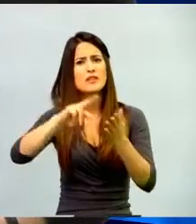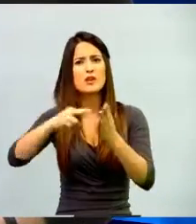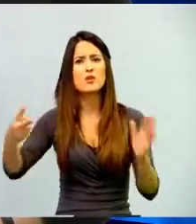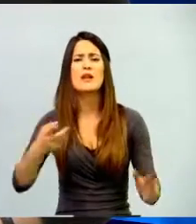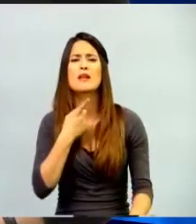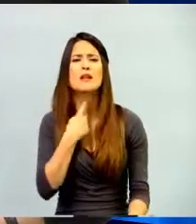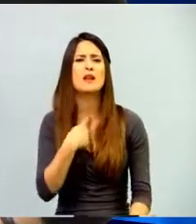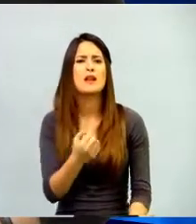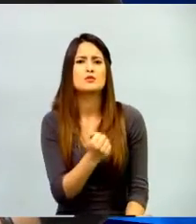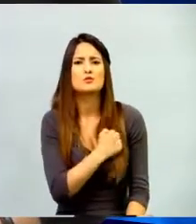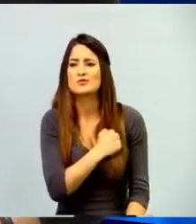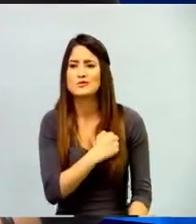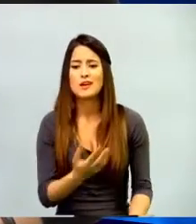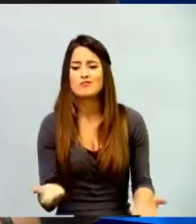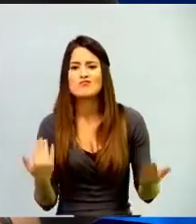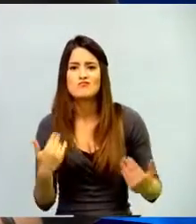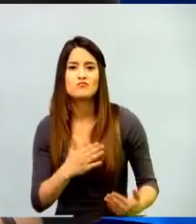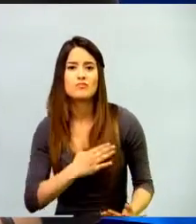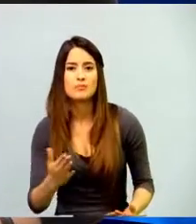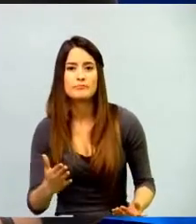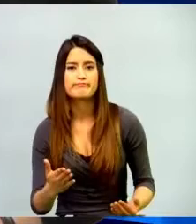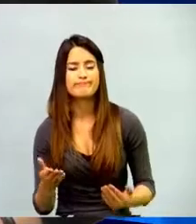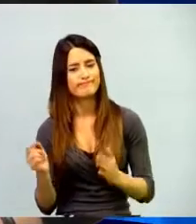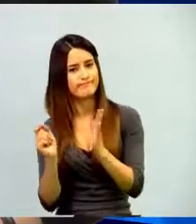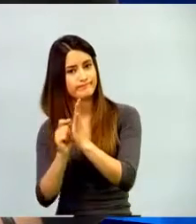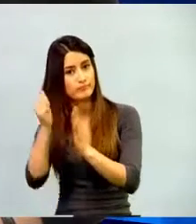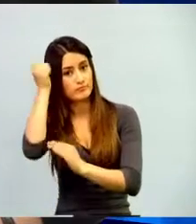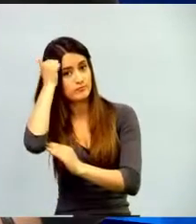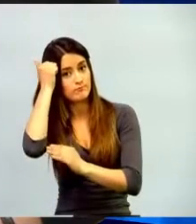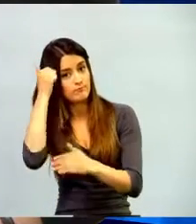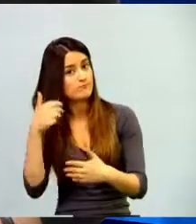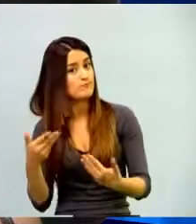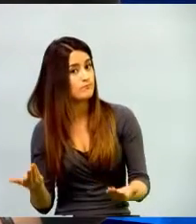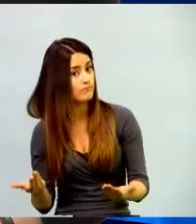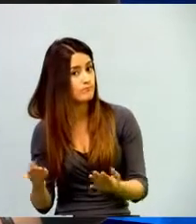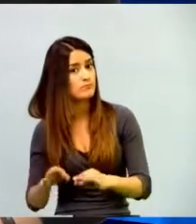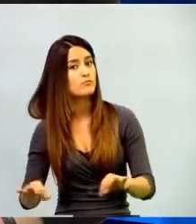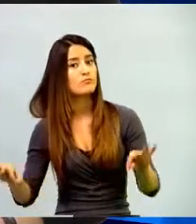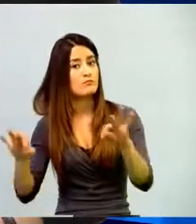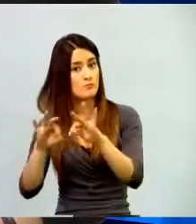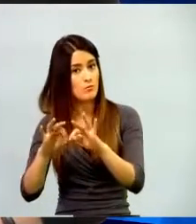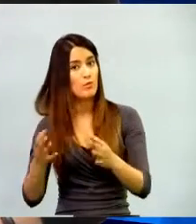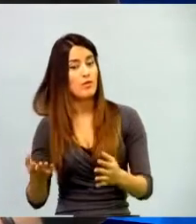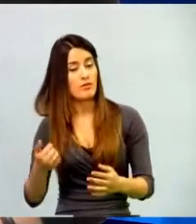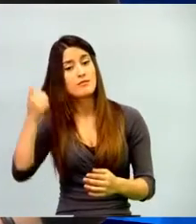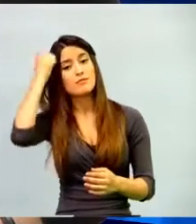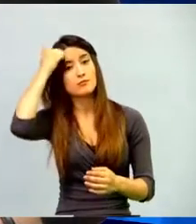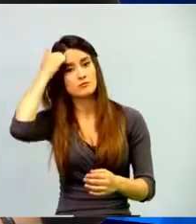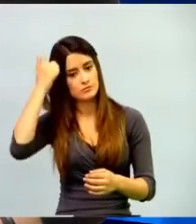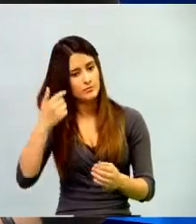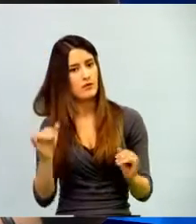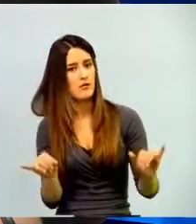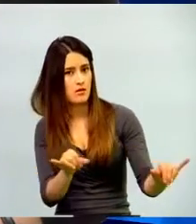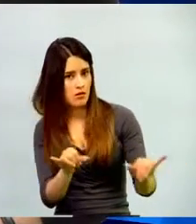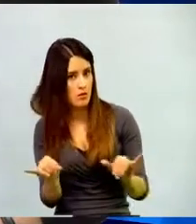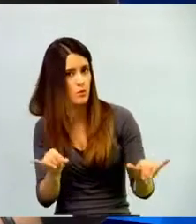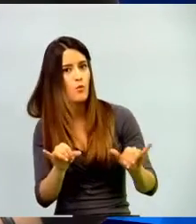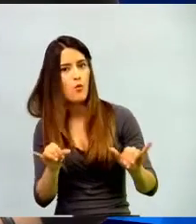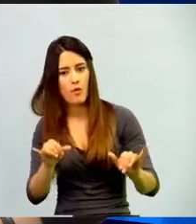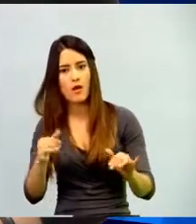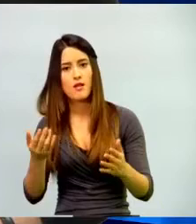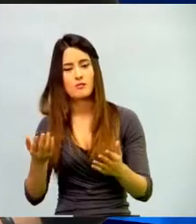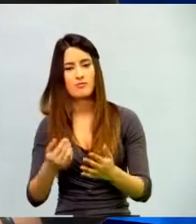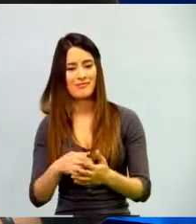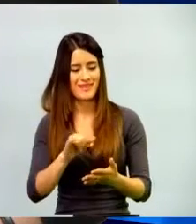la formación de los docentes en nuestro caso. Nosotros trabajamos esencialmente para eso, es nuestra razón como departamento